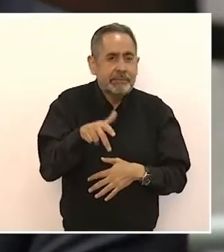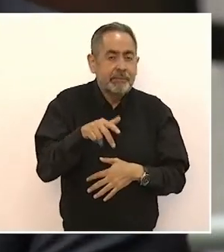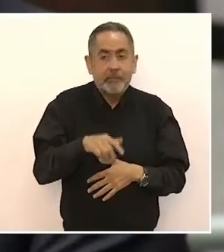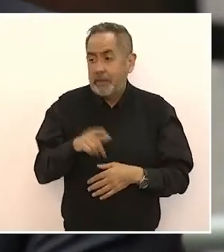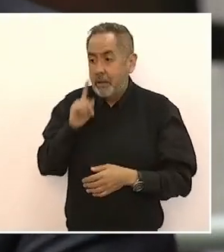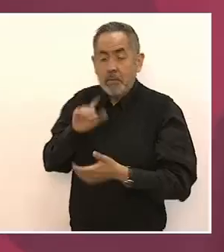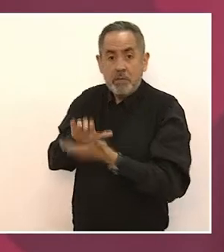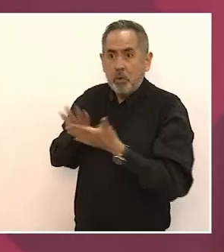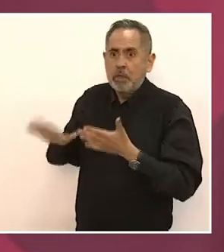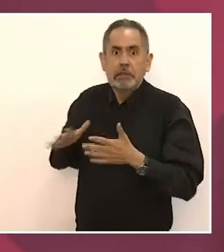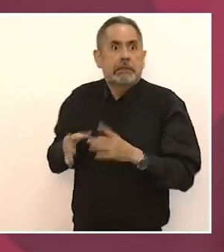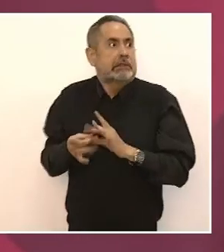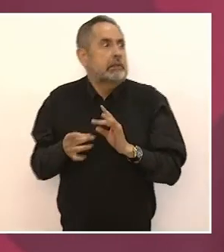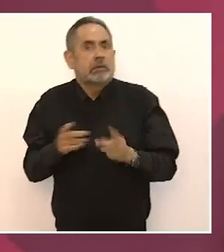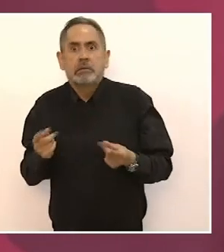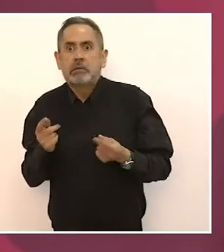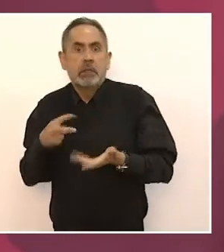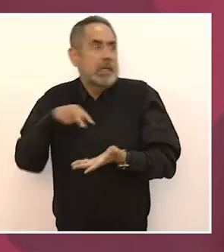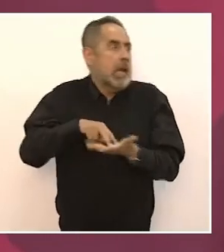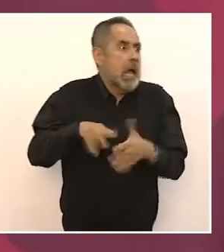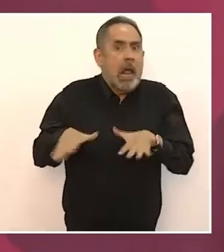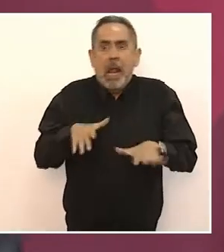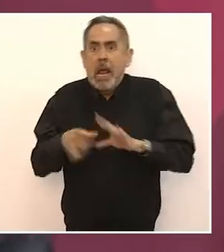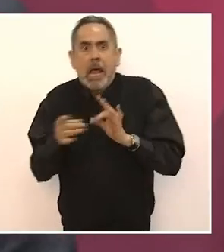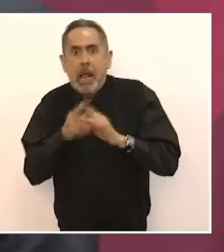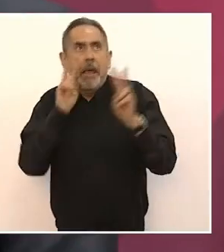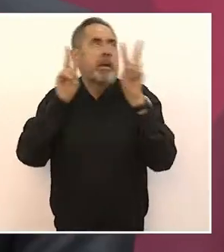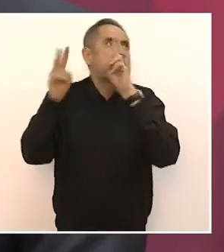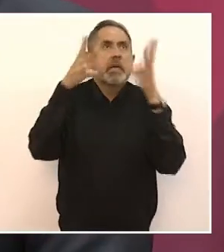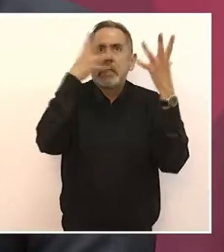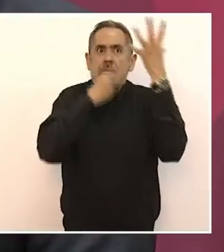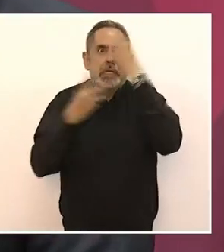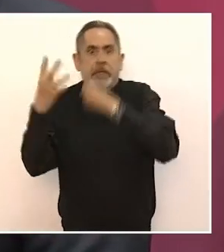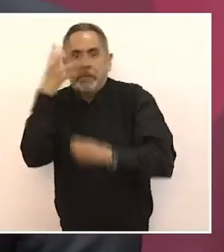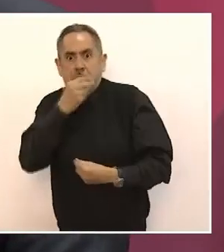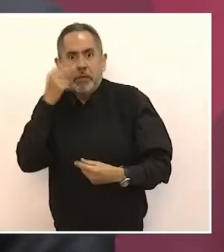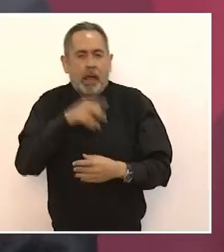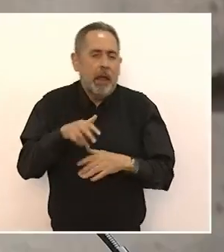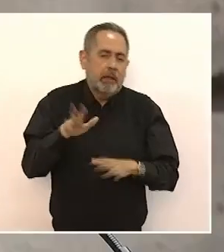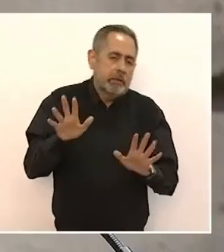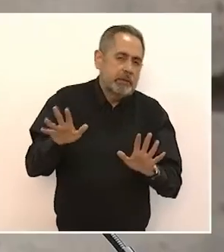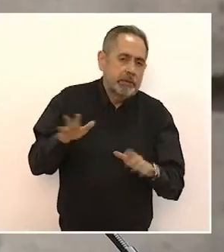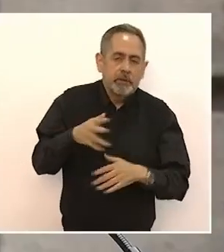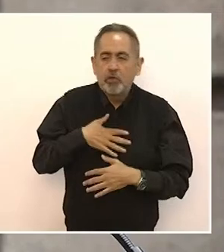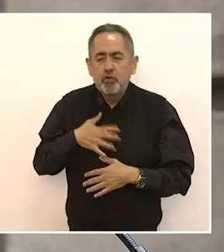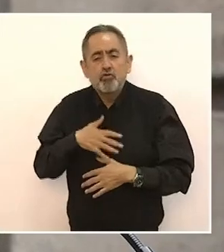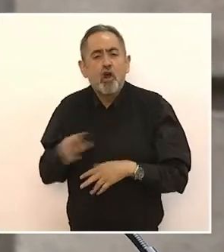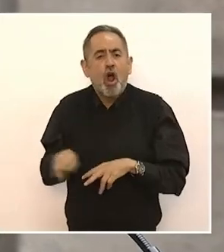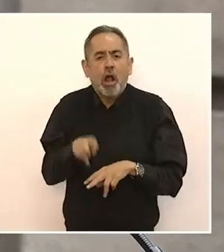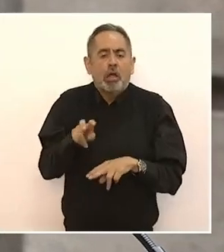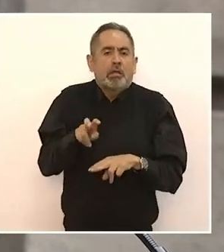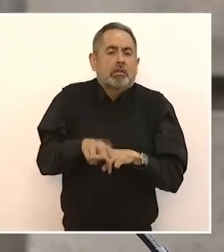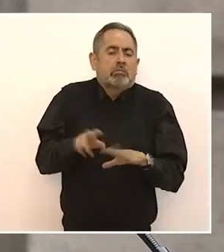Beatriz no paraba y me quedé